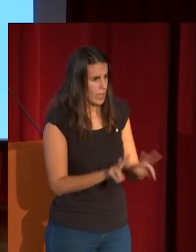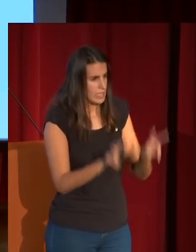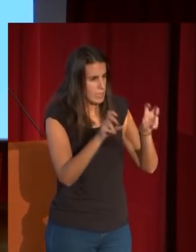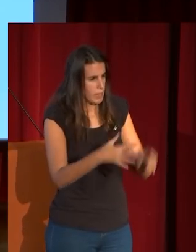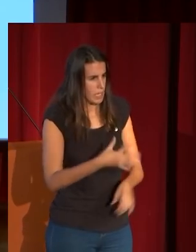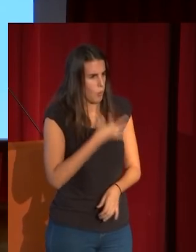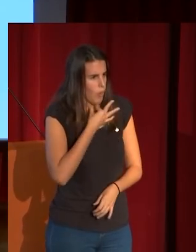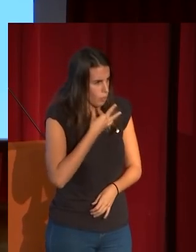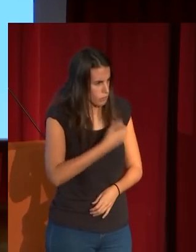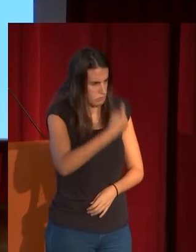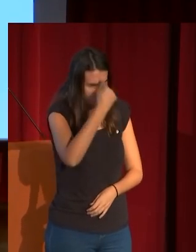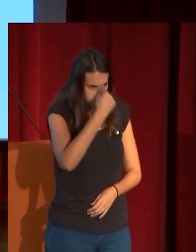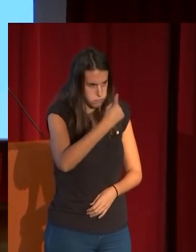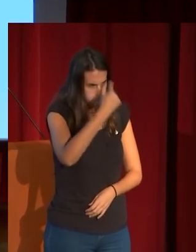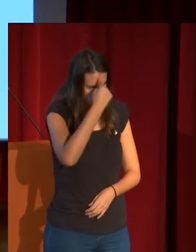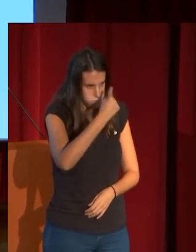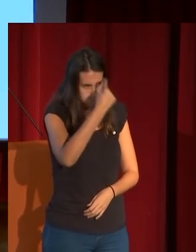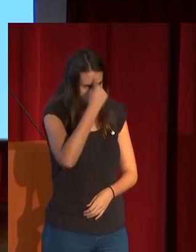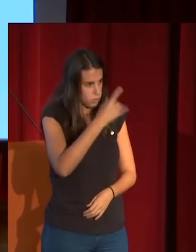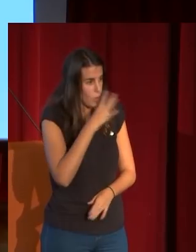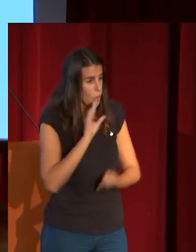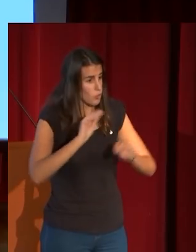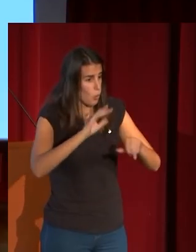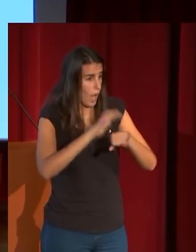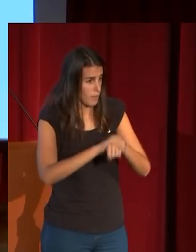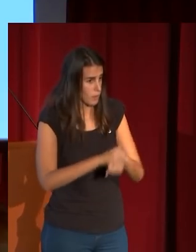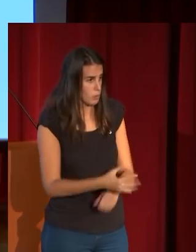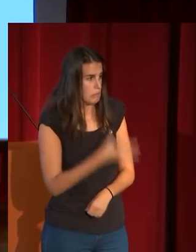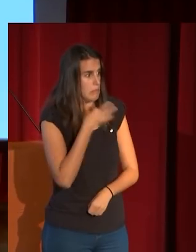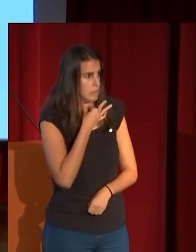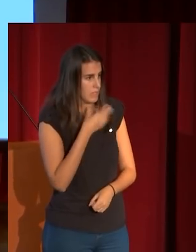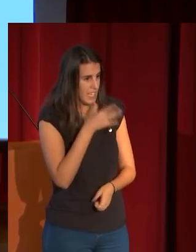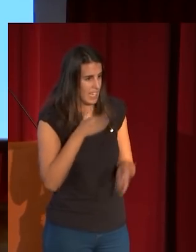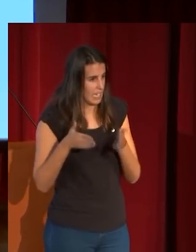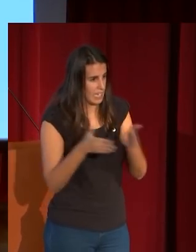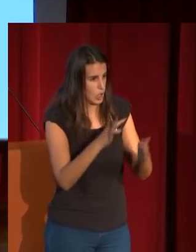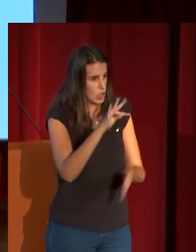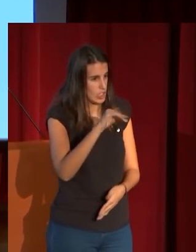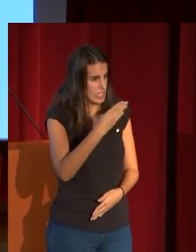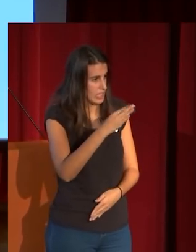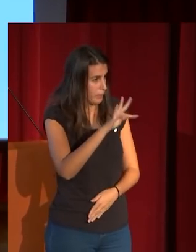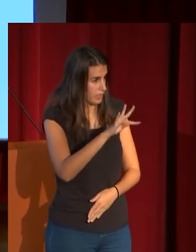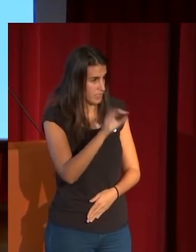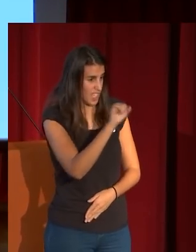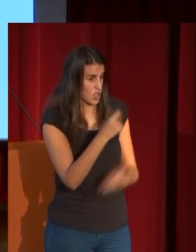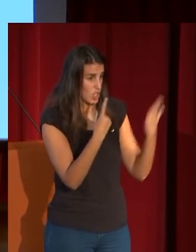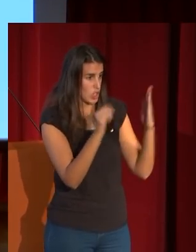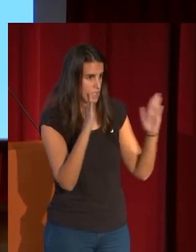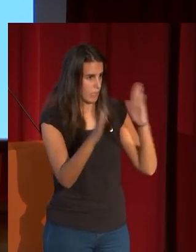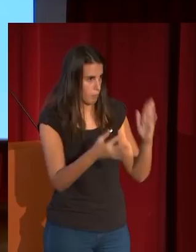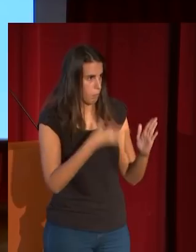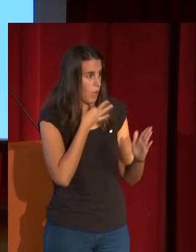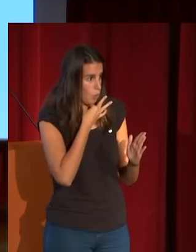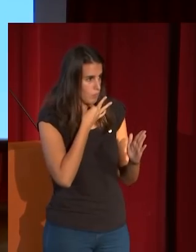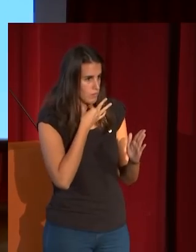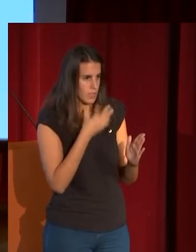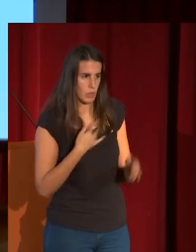ahogados de los personajes un amigo suyo se ahogó en el tíber en los años 60 y desde entonces no se